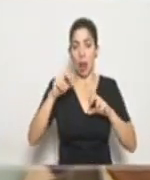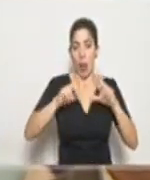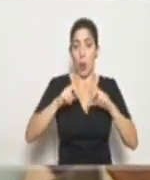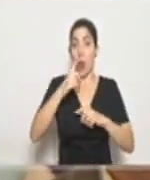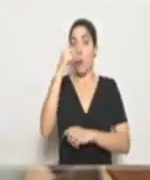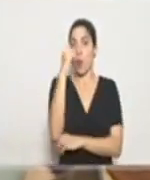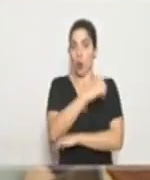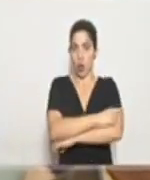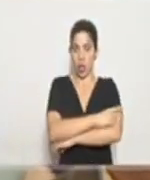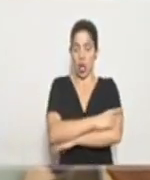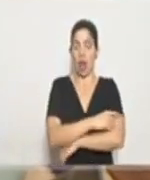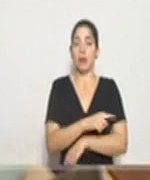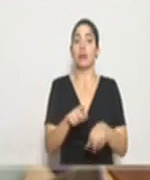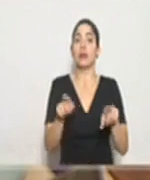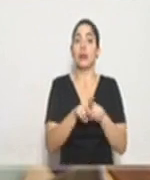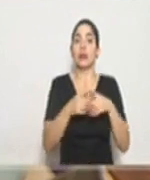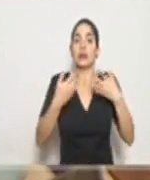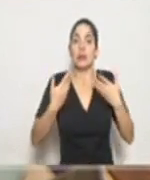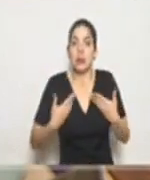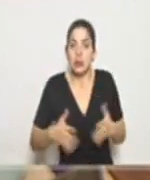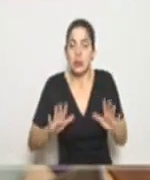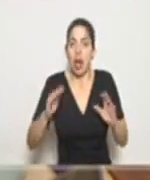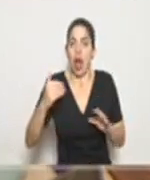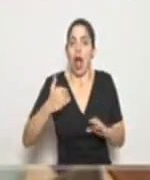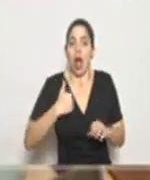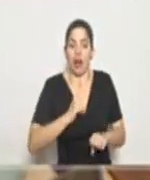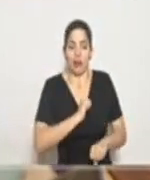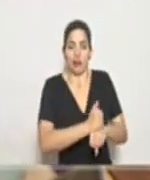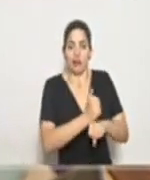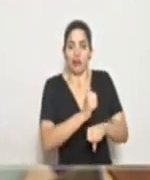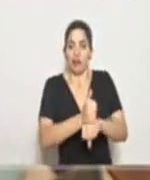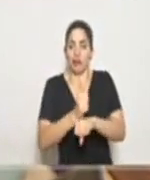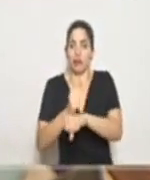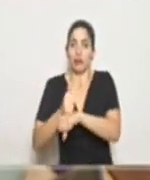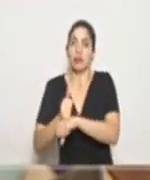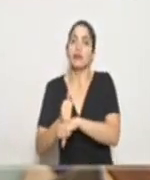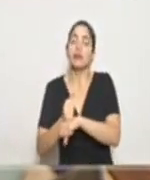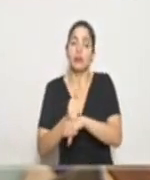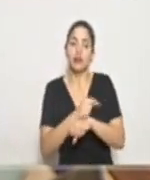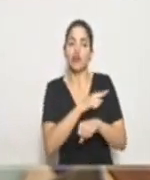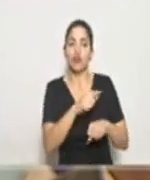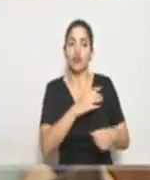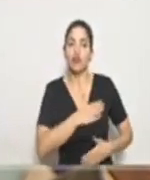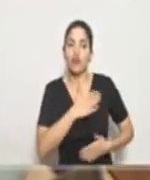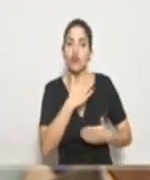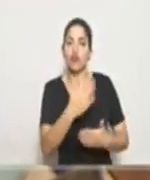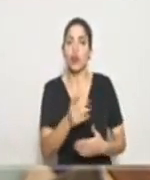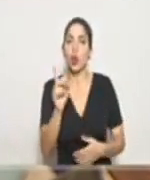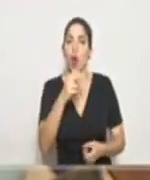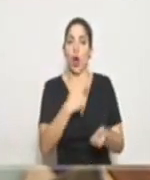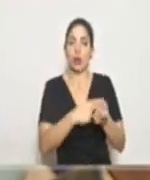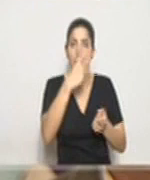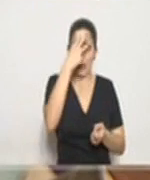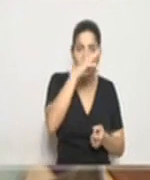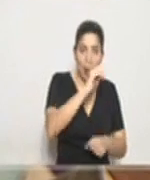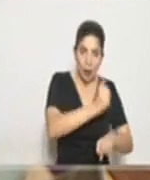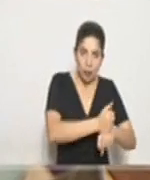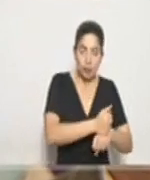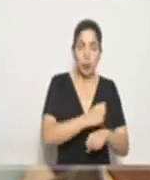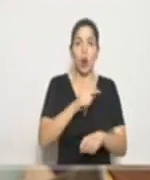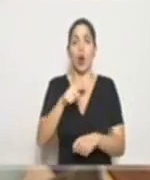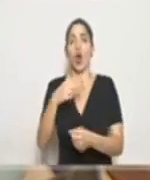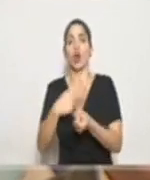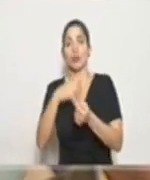Además, tenemos la capacidad que ya se ha venido desarrollando o poniendo a disposición en el Hospital México, en el Hospital